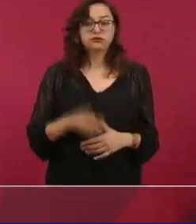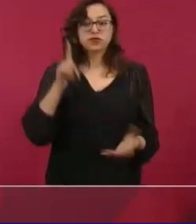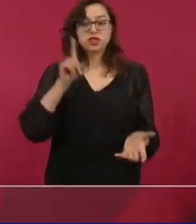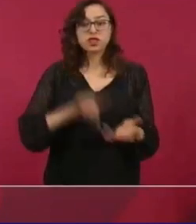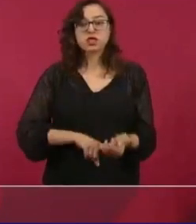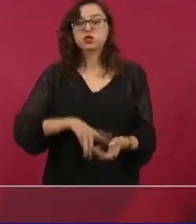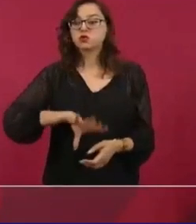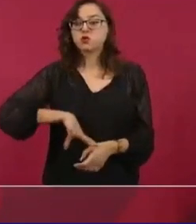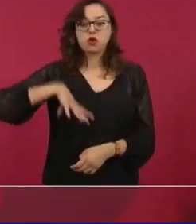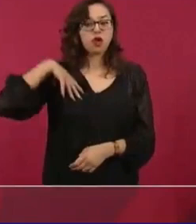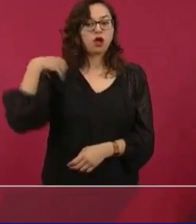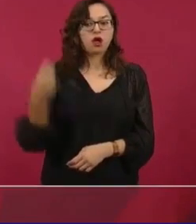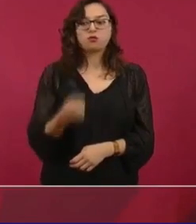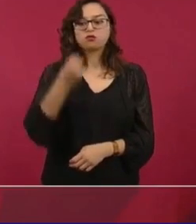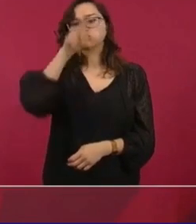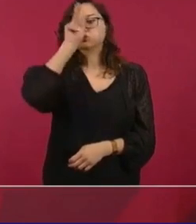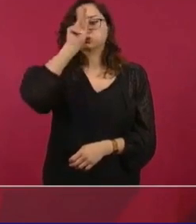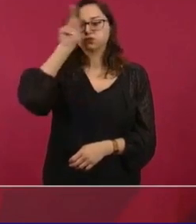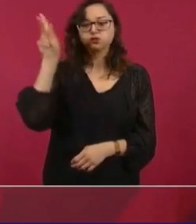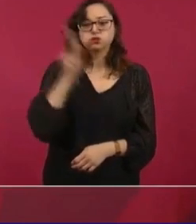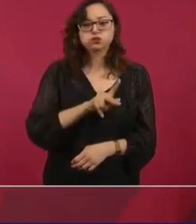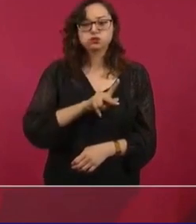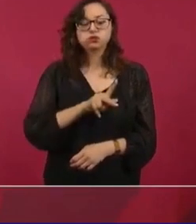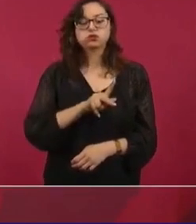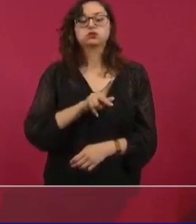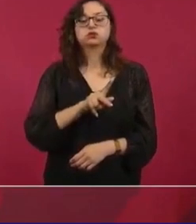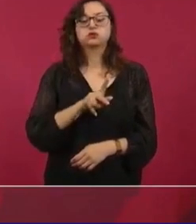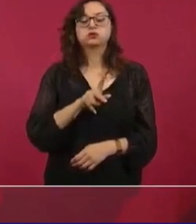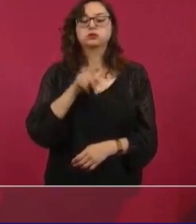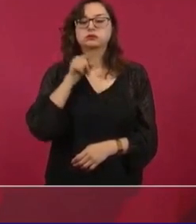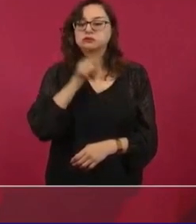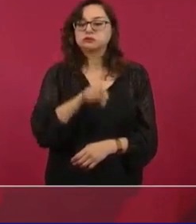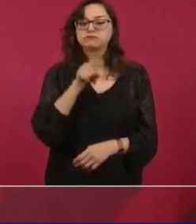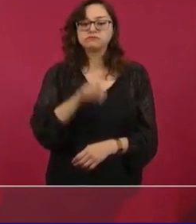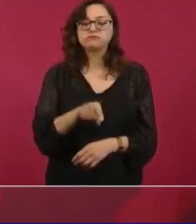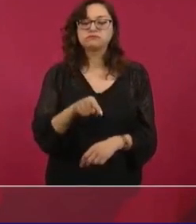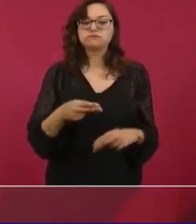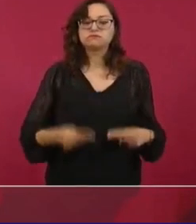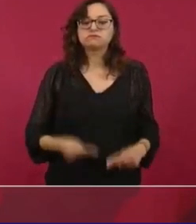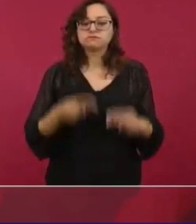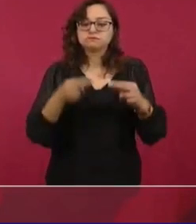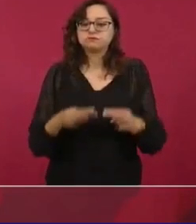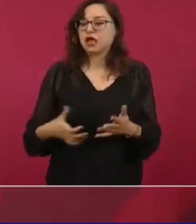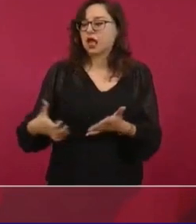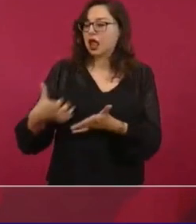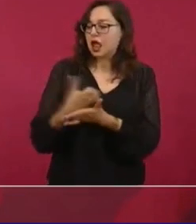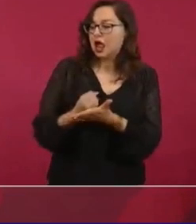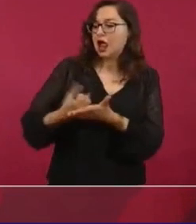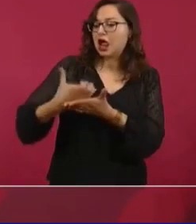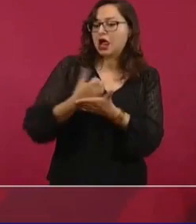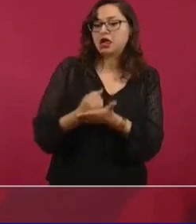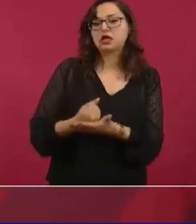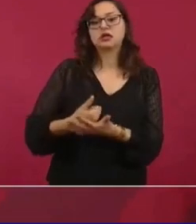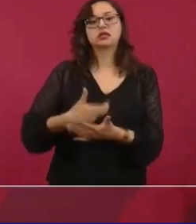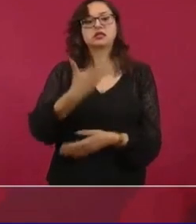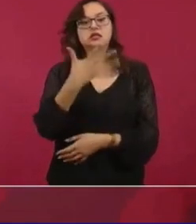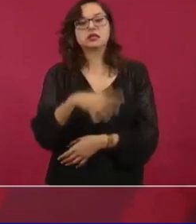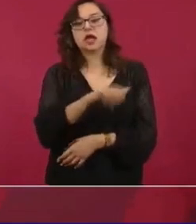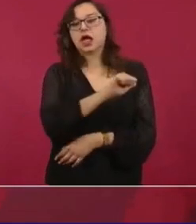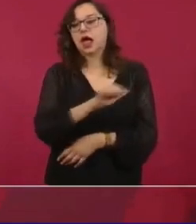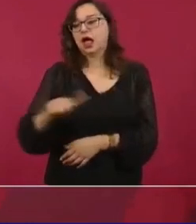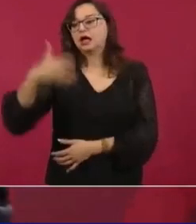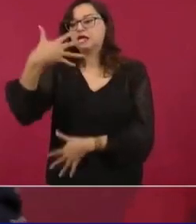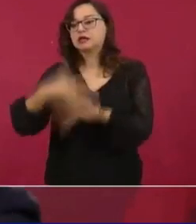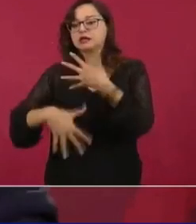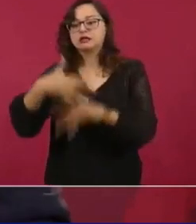porque son obras a pagar en 10, 15, 20 años,